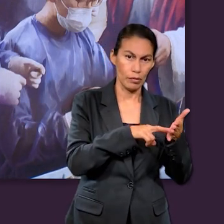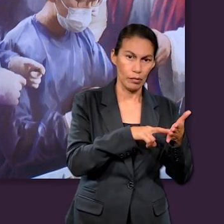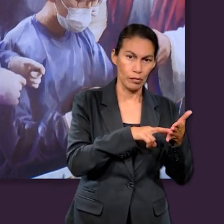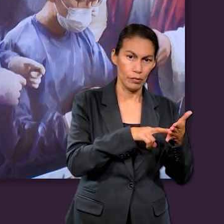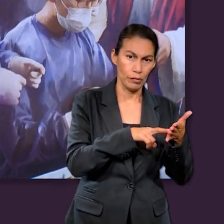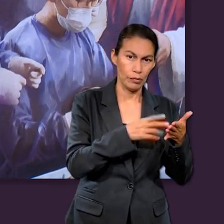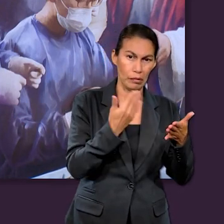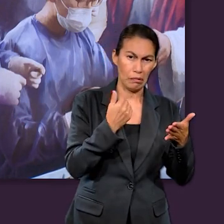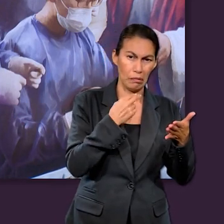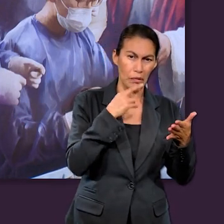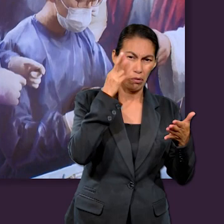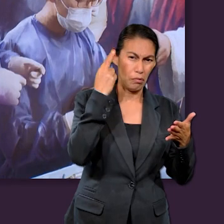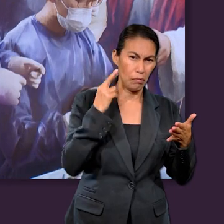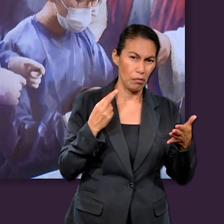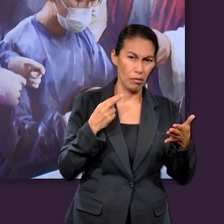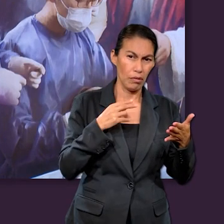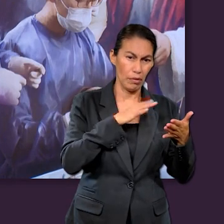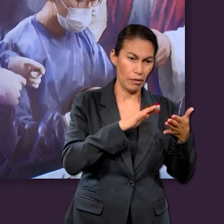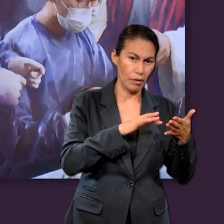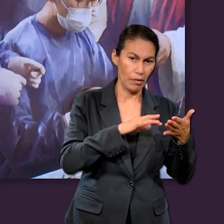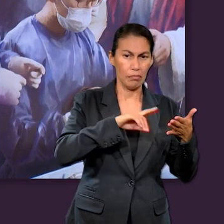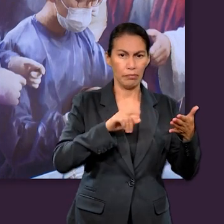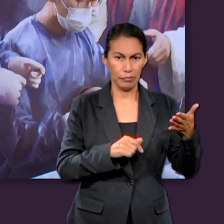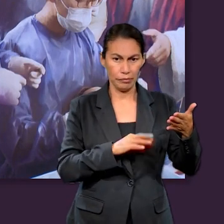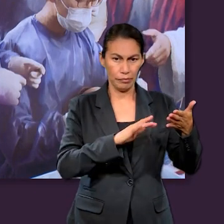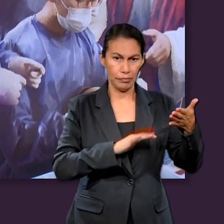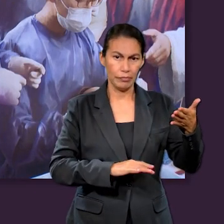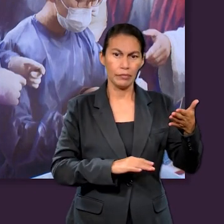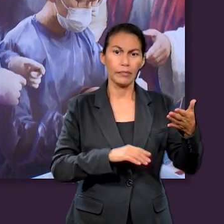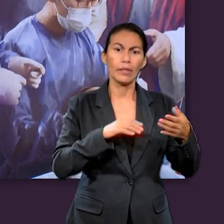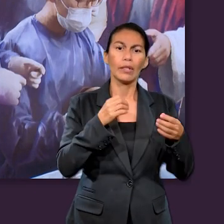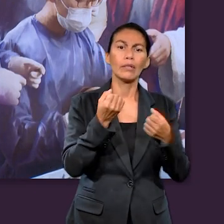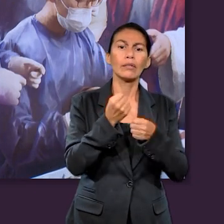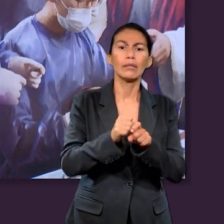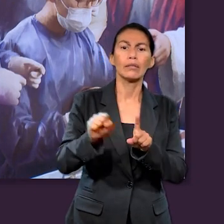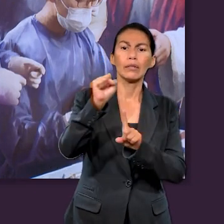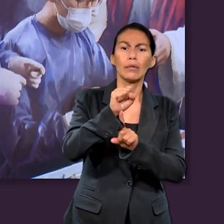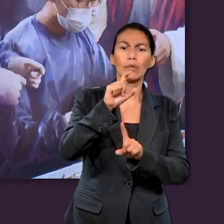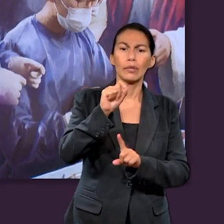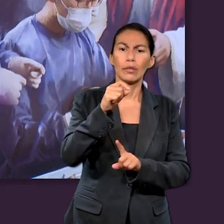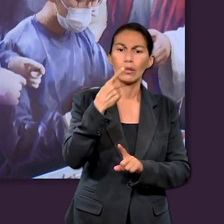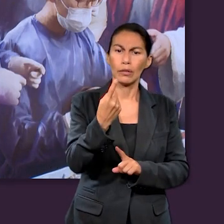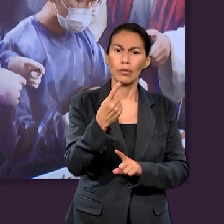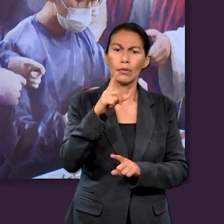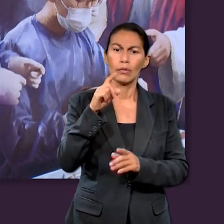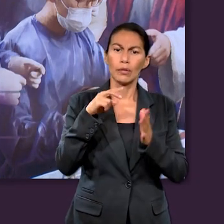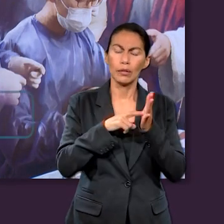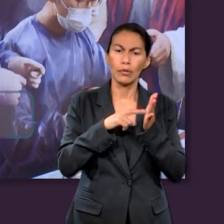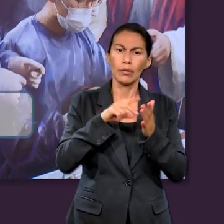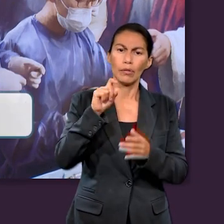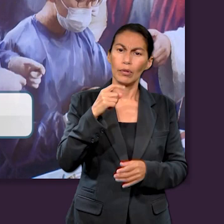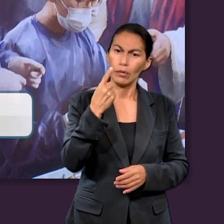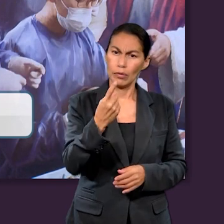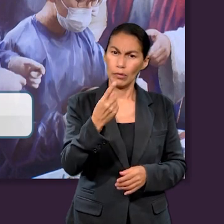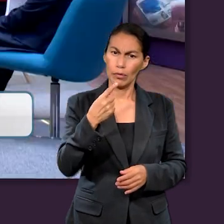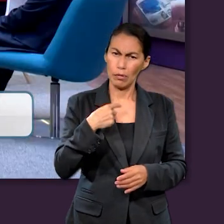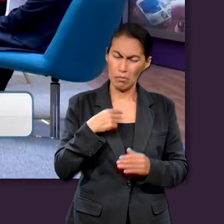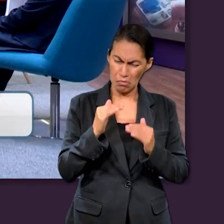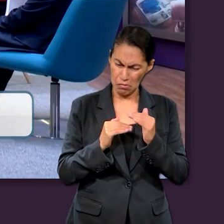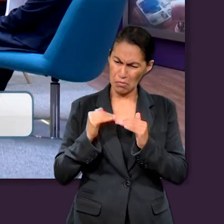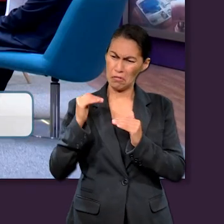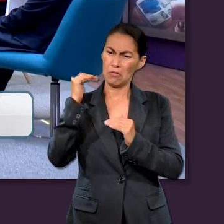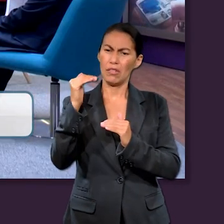futura. Y lo vemos en los siguientes versículos a los que leía Ruth. En Salmo 71, versículo 21,